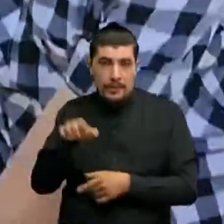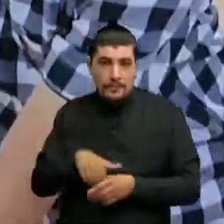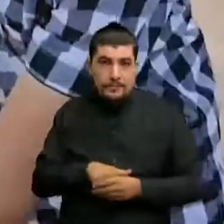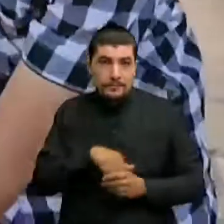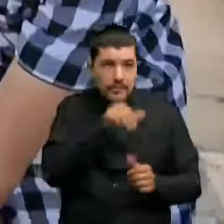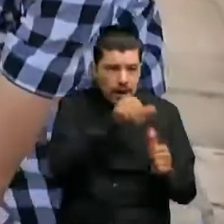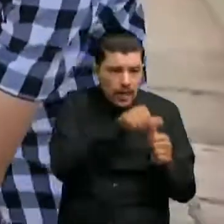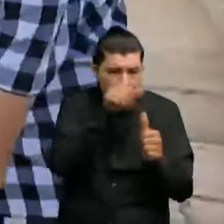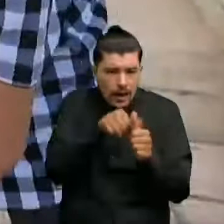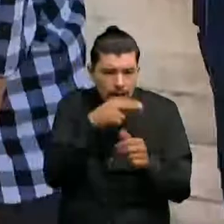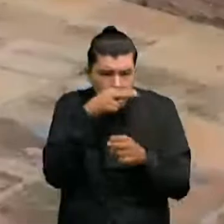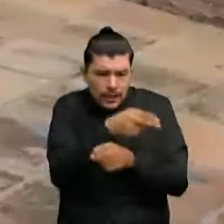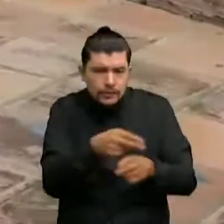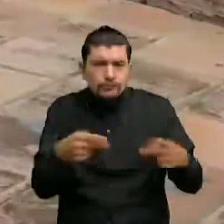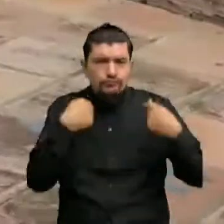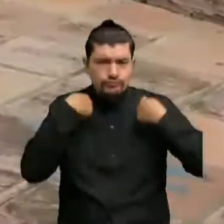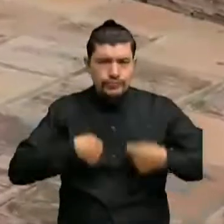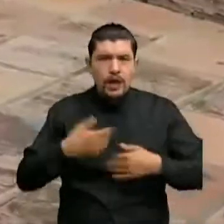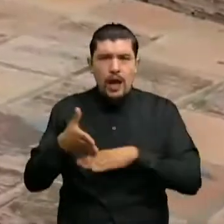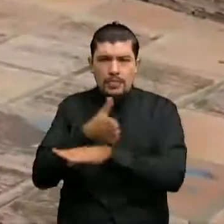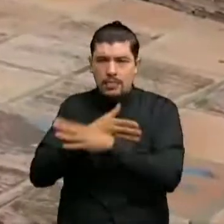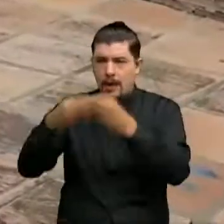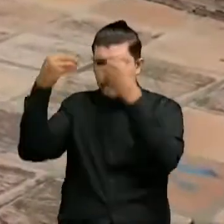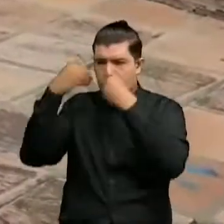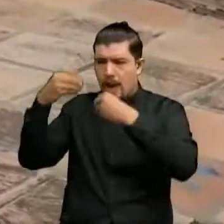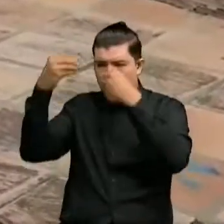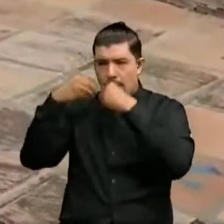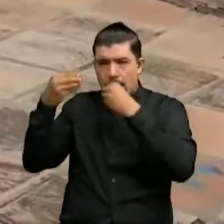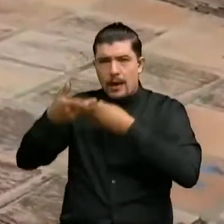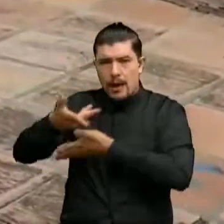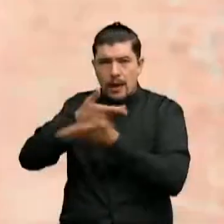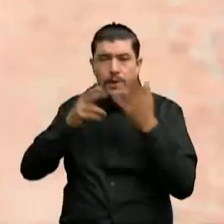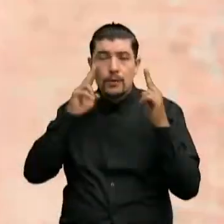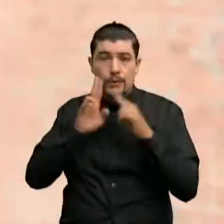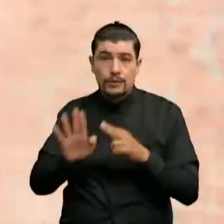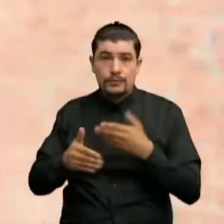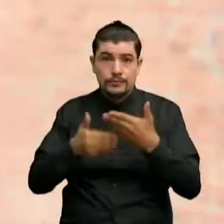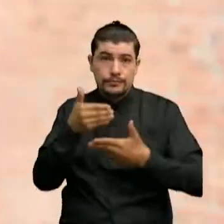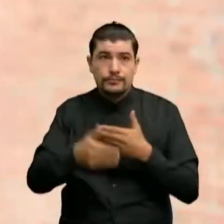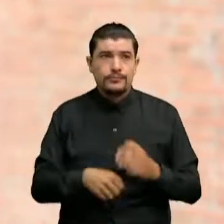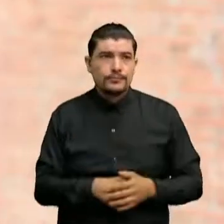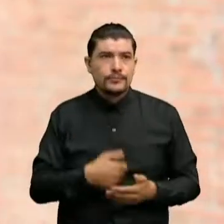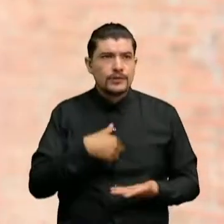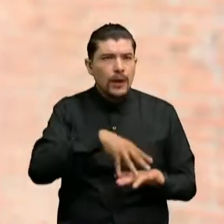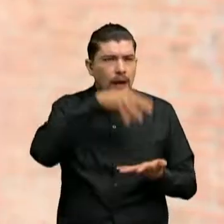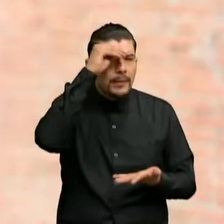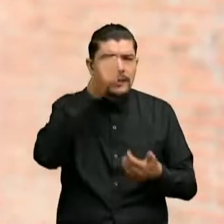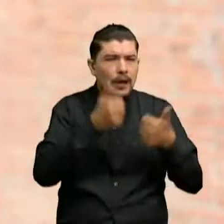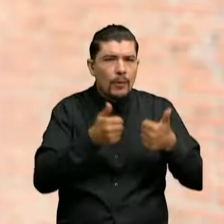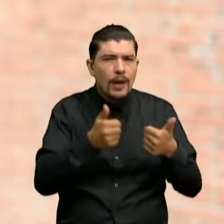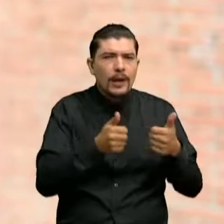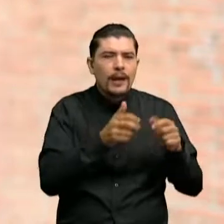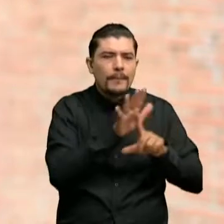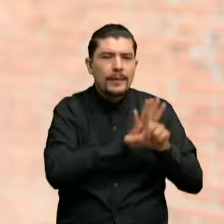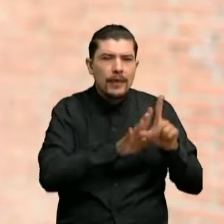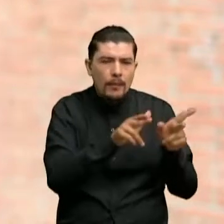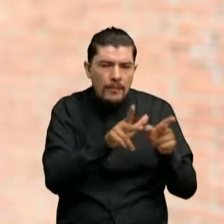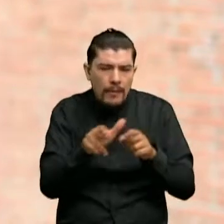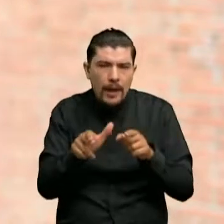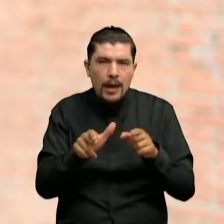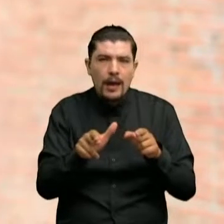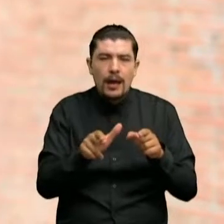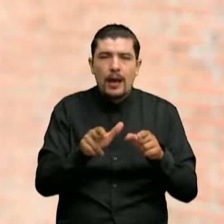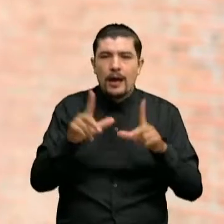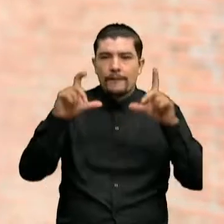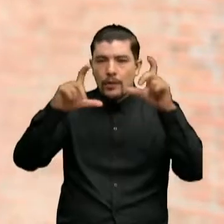desempeña un rol Para el cual se ha capacitado con profesionales en el tema Lo que yo aprendí fue a editar videos A tomar fotos,